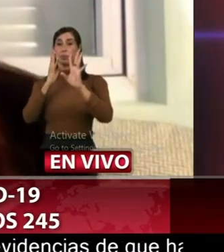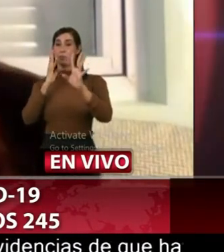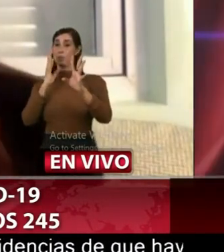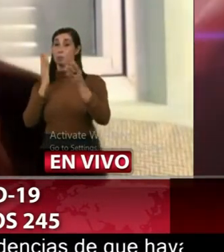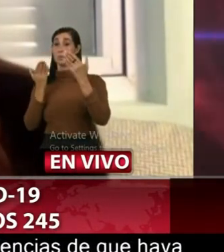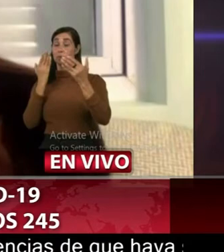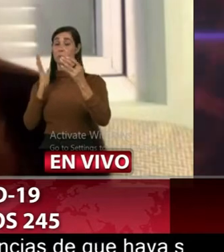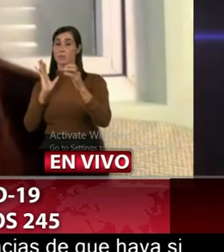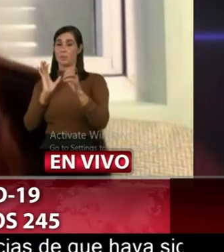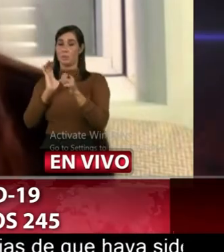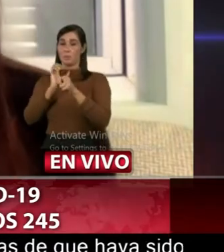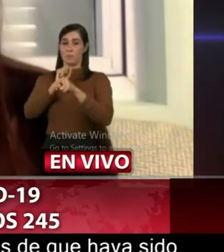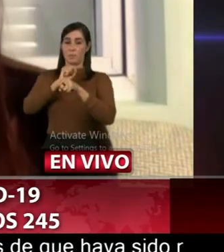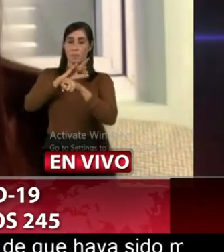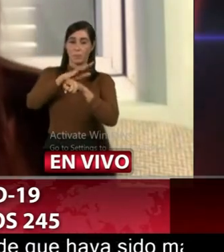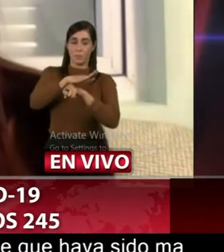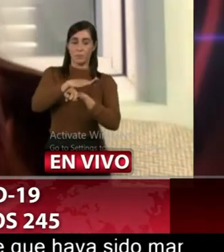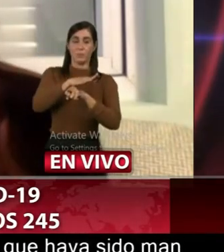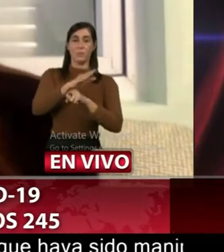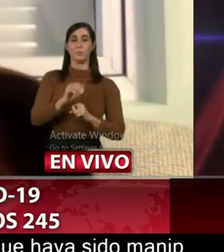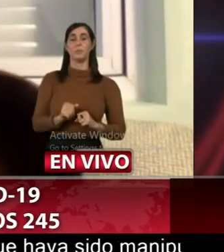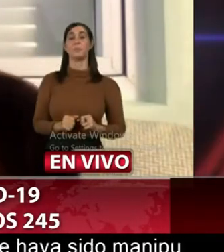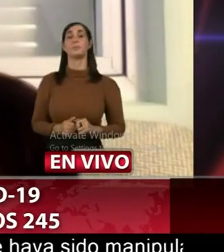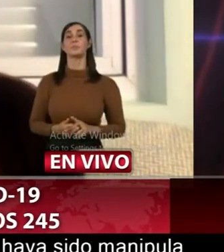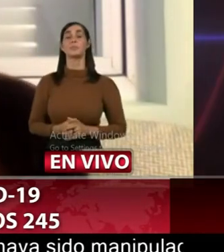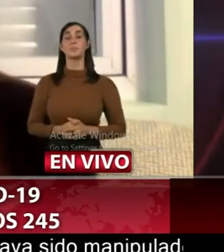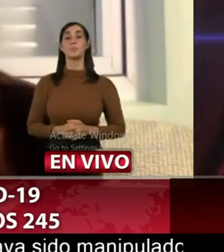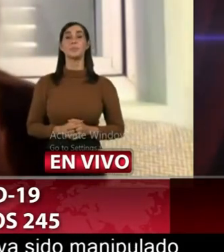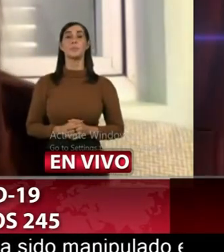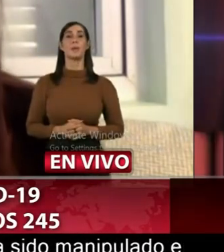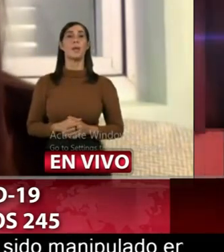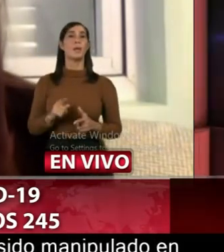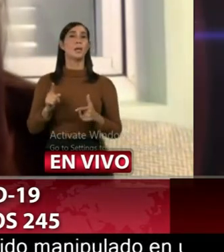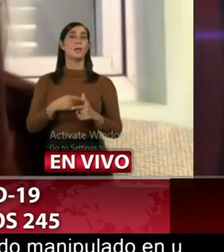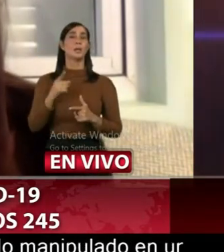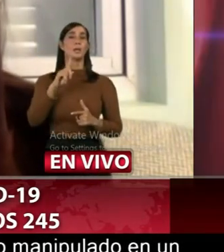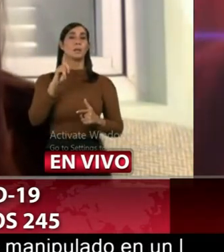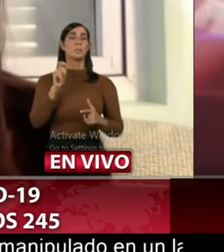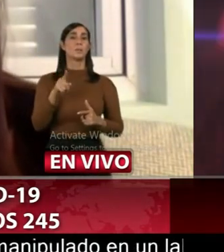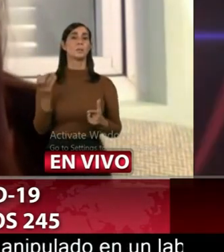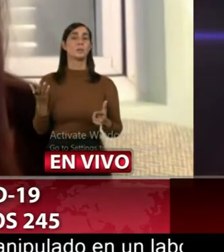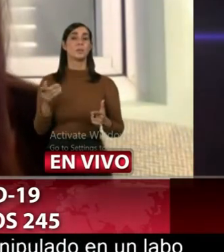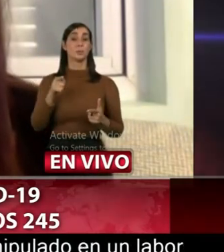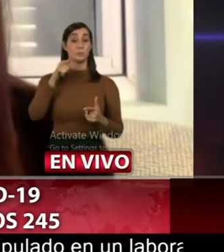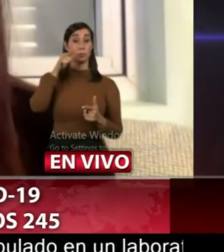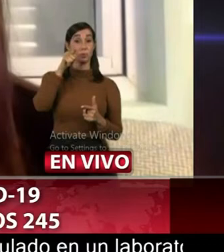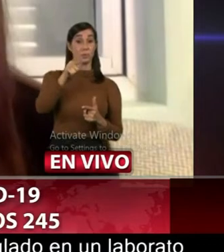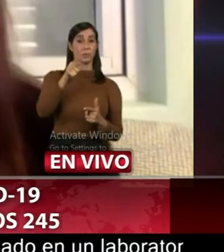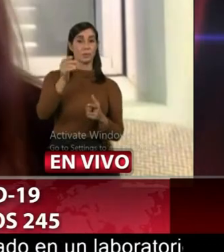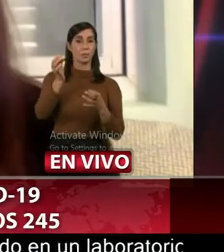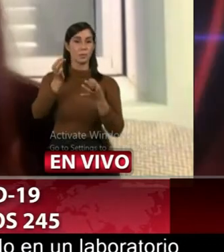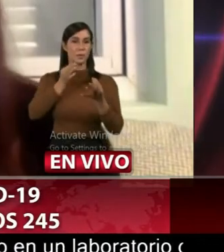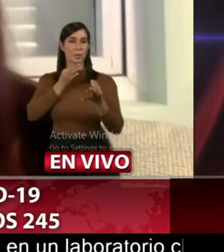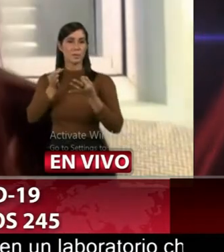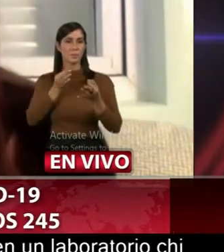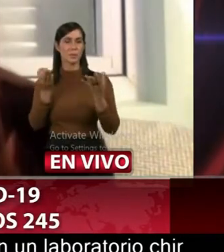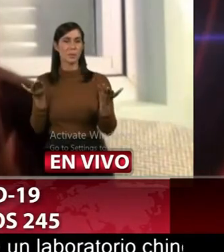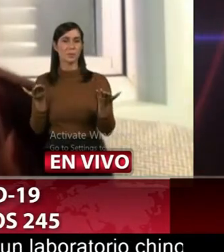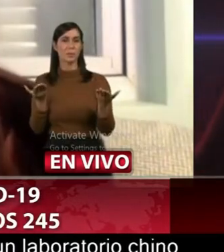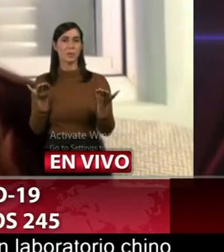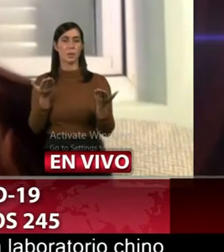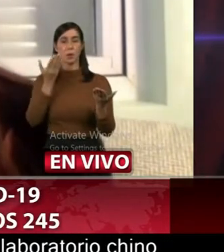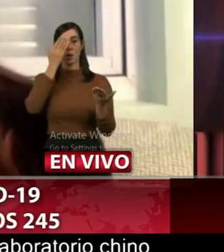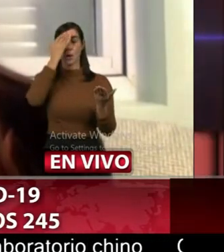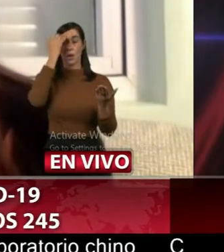aislamiento puesto que se creen inmunes entonces la pregunta es ustedes tienen alguna explicación para eso